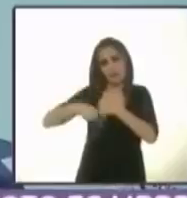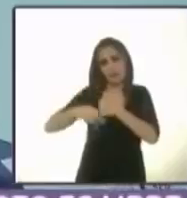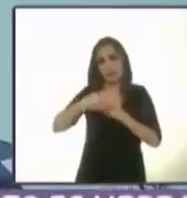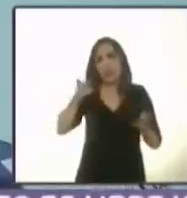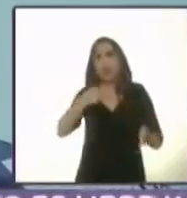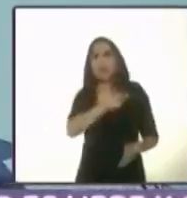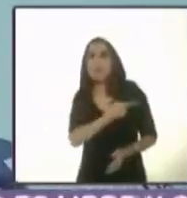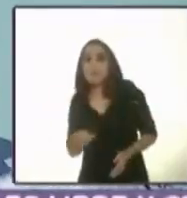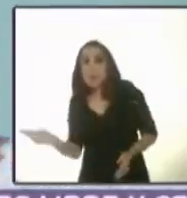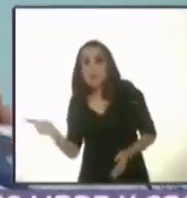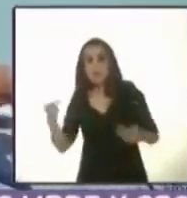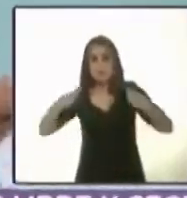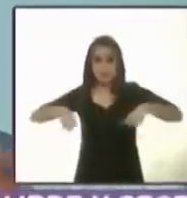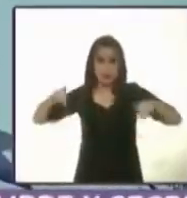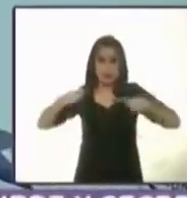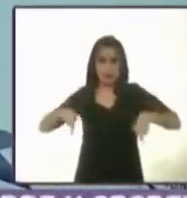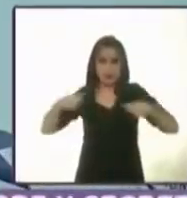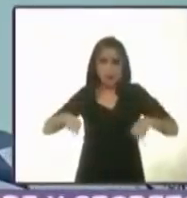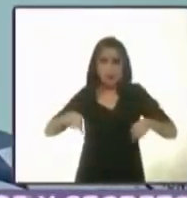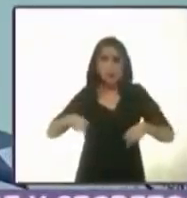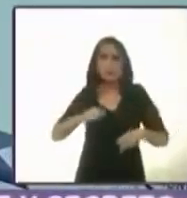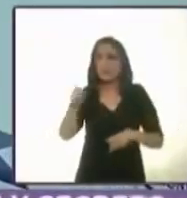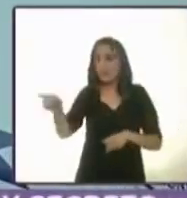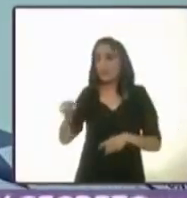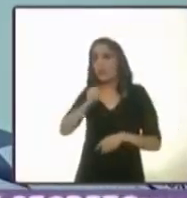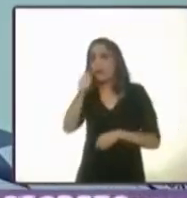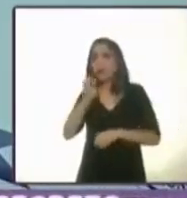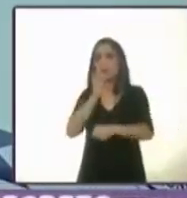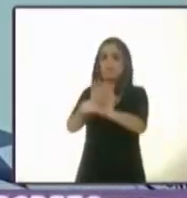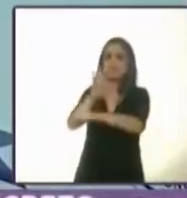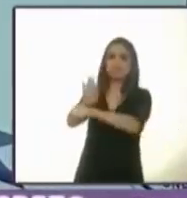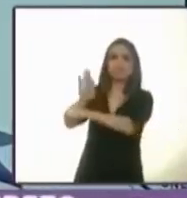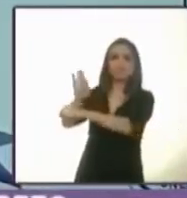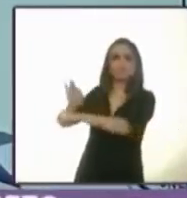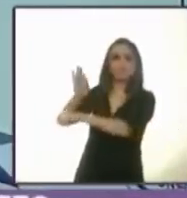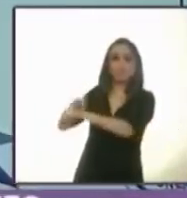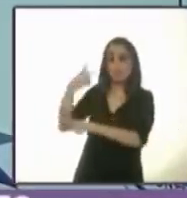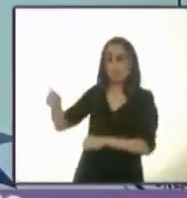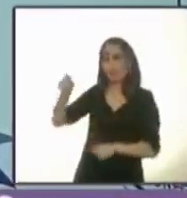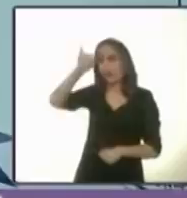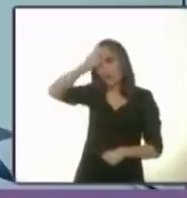pobres, a ellos, ¿qué ha favorecido? La señora Sheinbaum y su jefe.